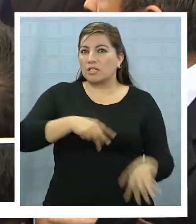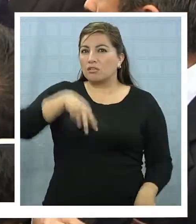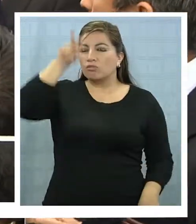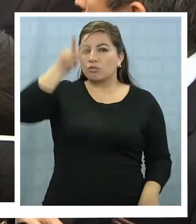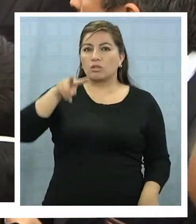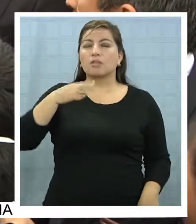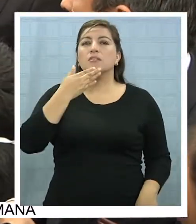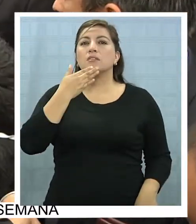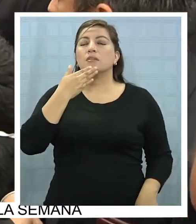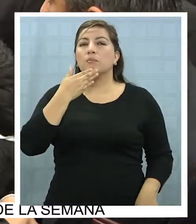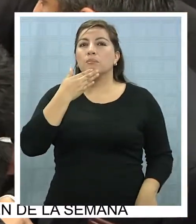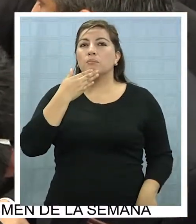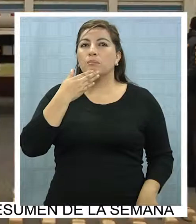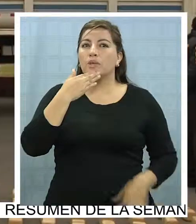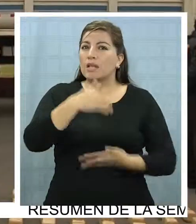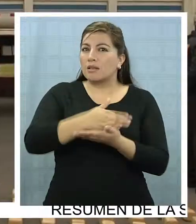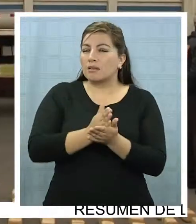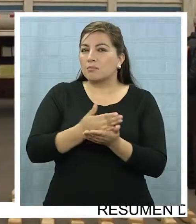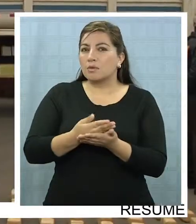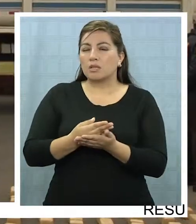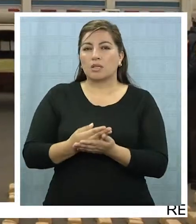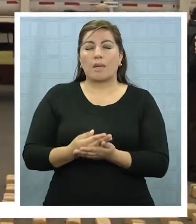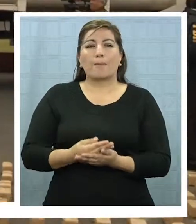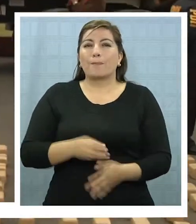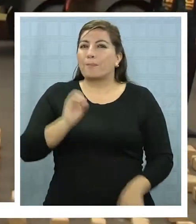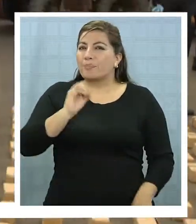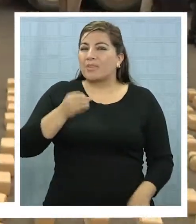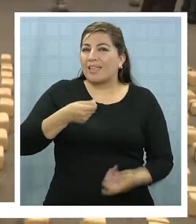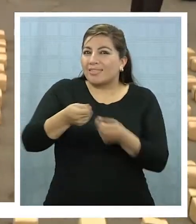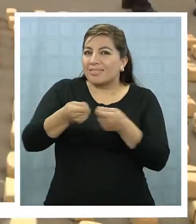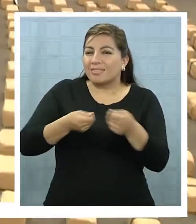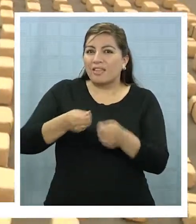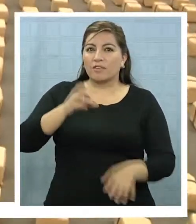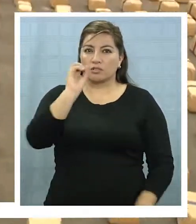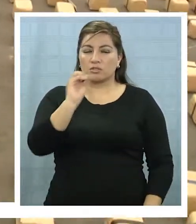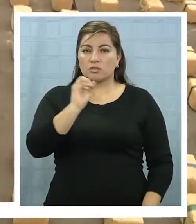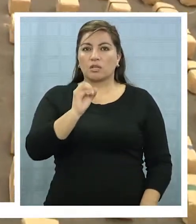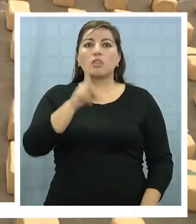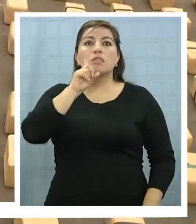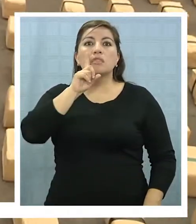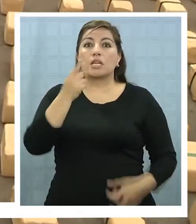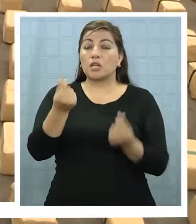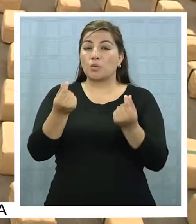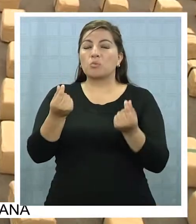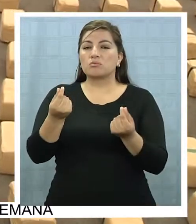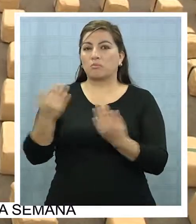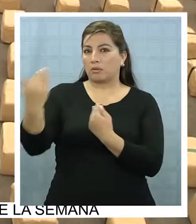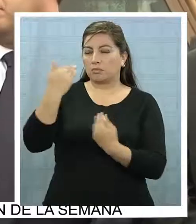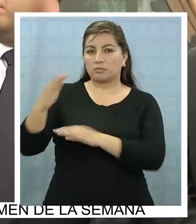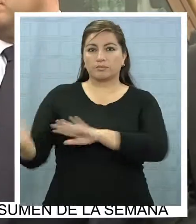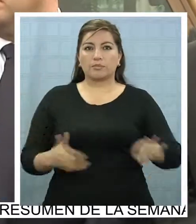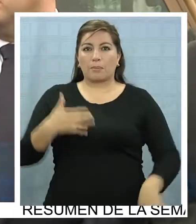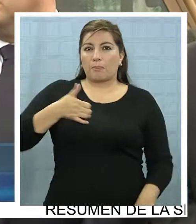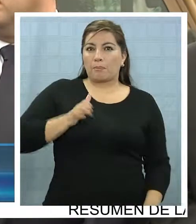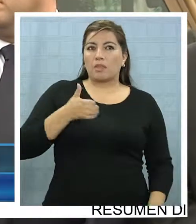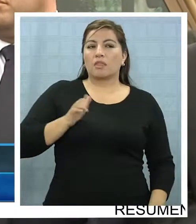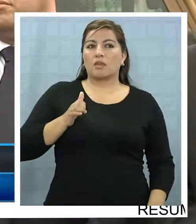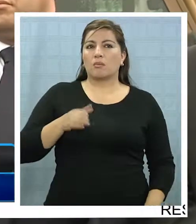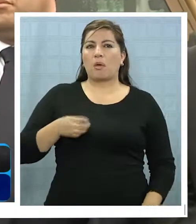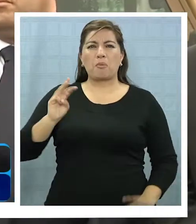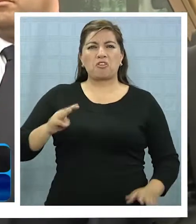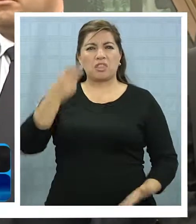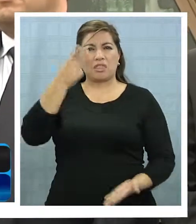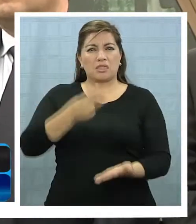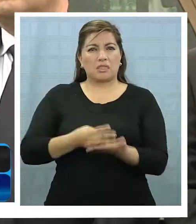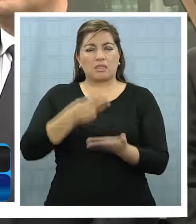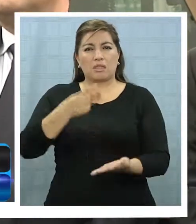establecimiento del Plan Microtráfico Cero, los cuales contarán con los recursos adecuados. En Policía de Investigaciones vamos a invertir 3 mil millones de pesos